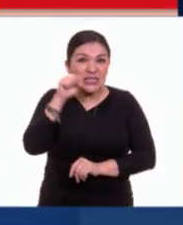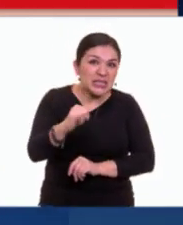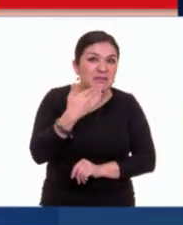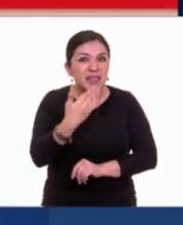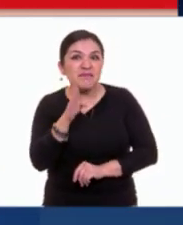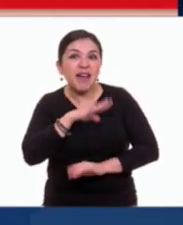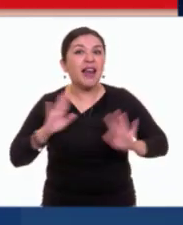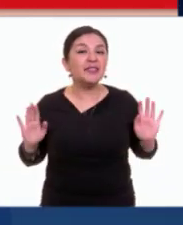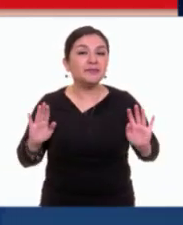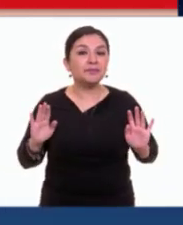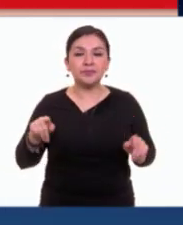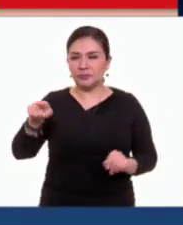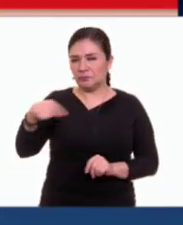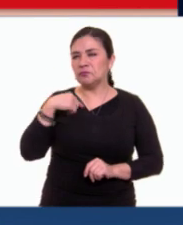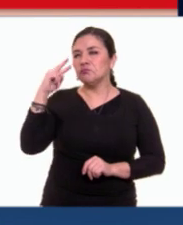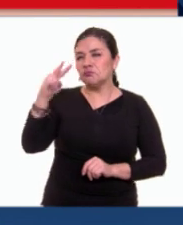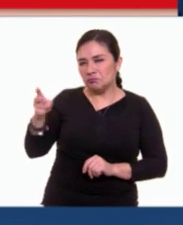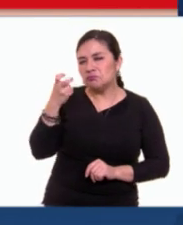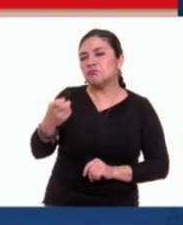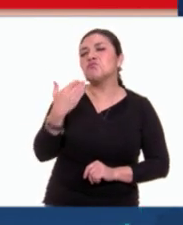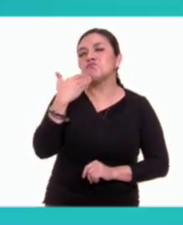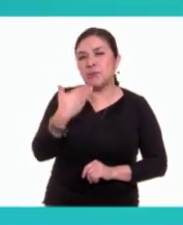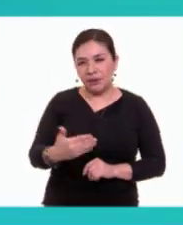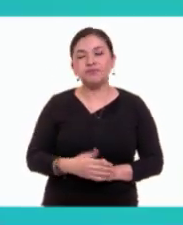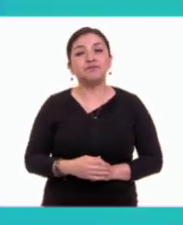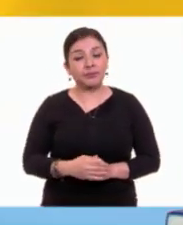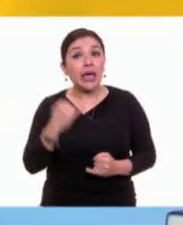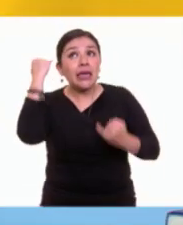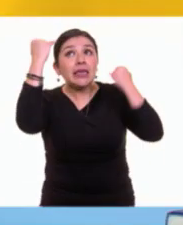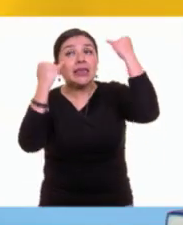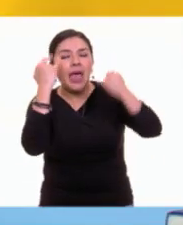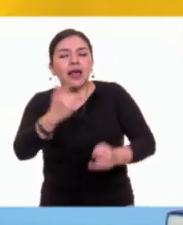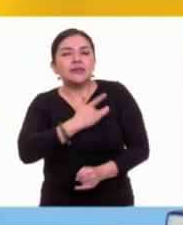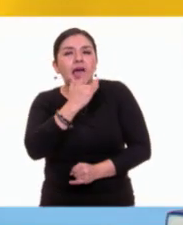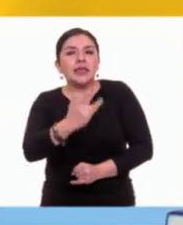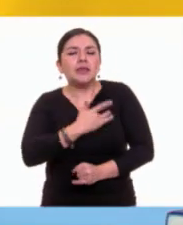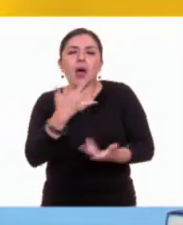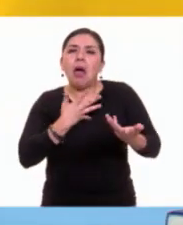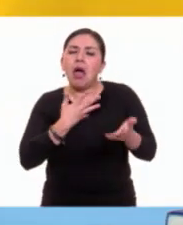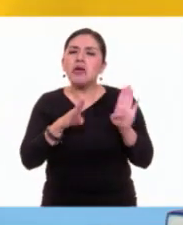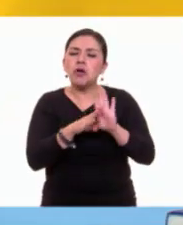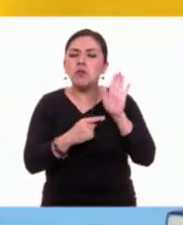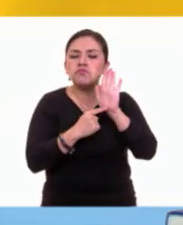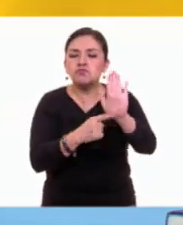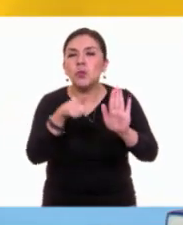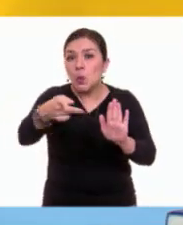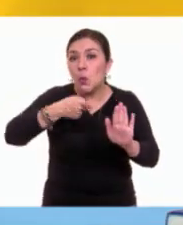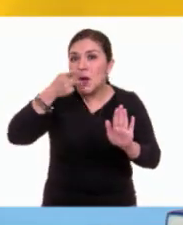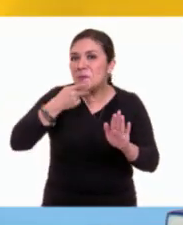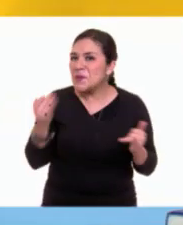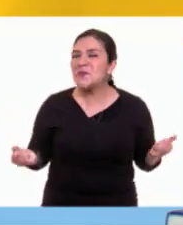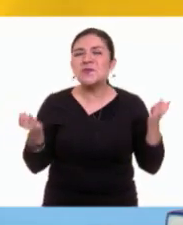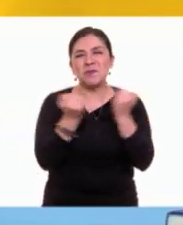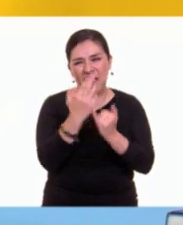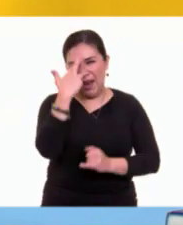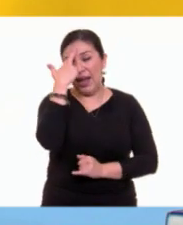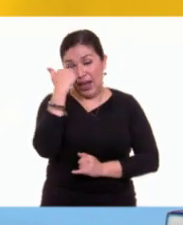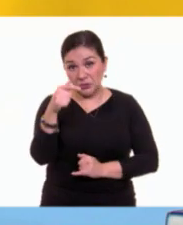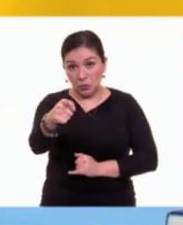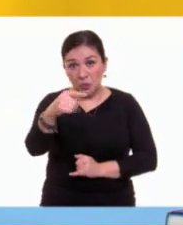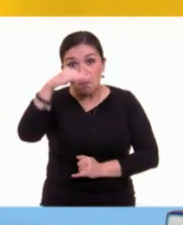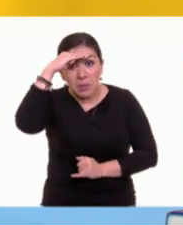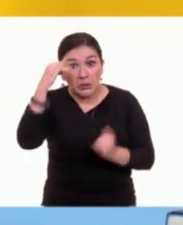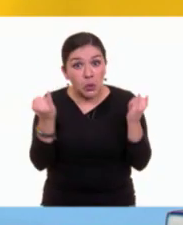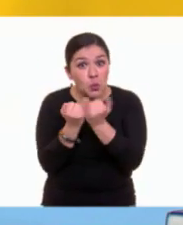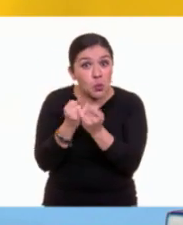Juan Carlos, estoy de acuerdo contigo. Las ideas o sentimientos se presentan tal como dices, así que si en casa respondieron